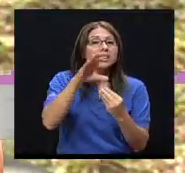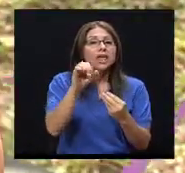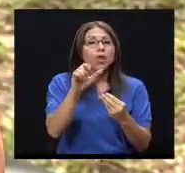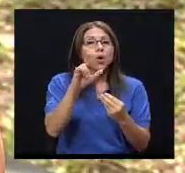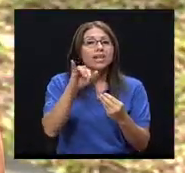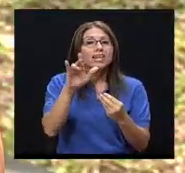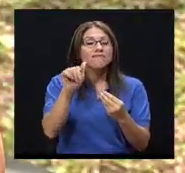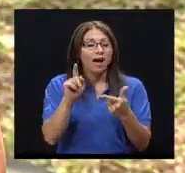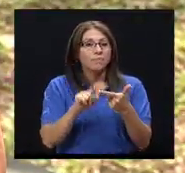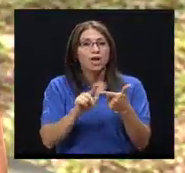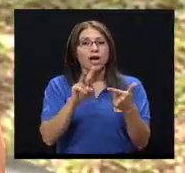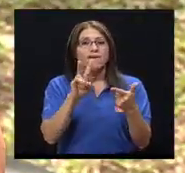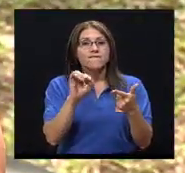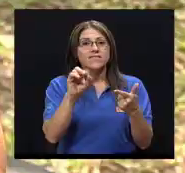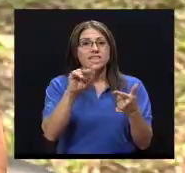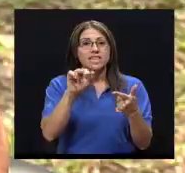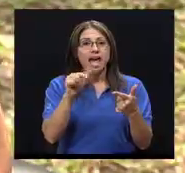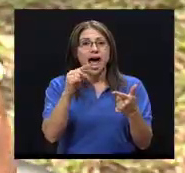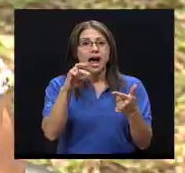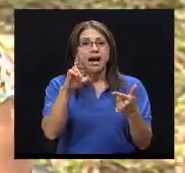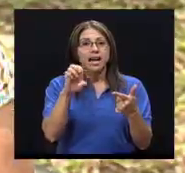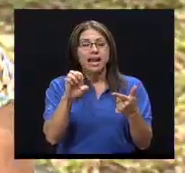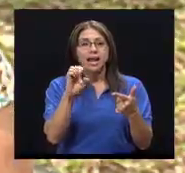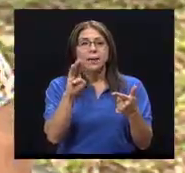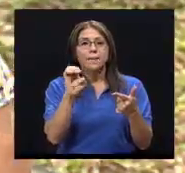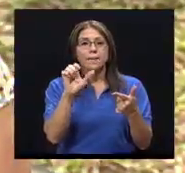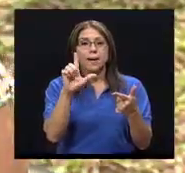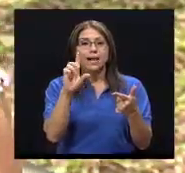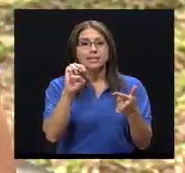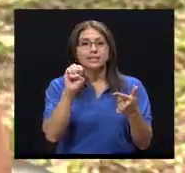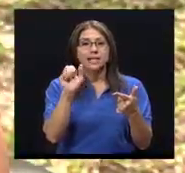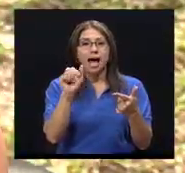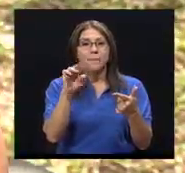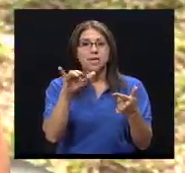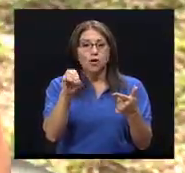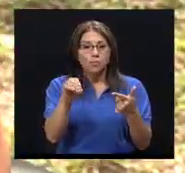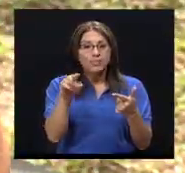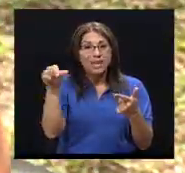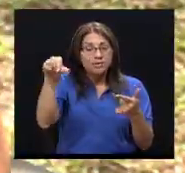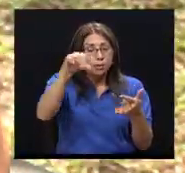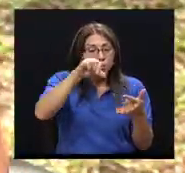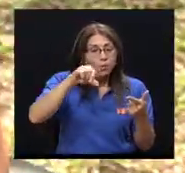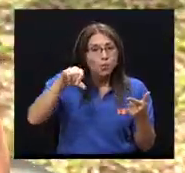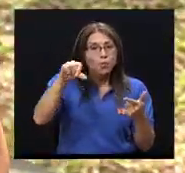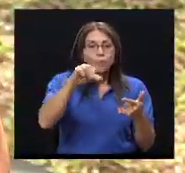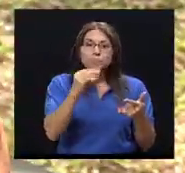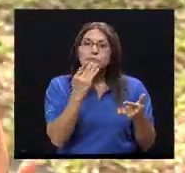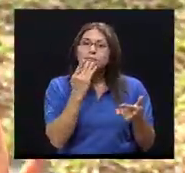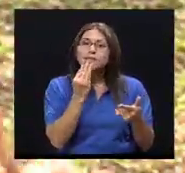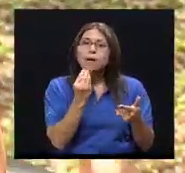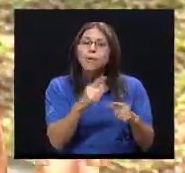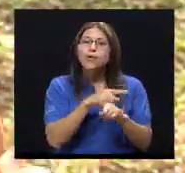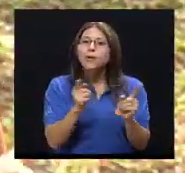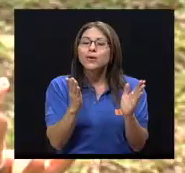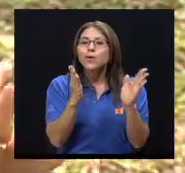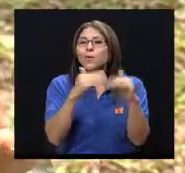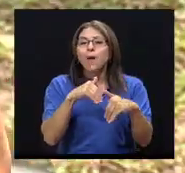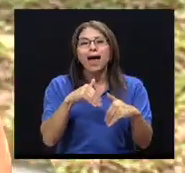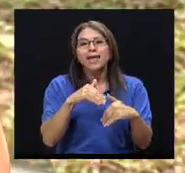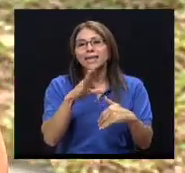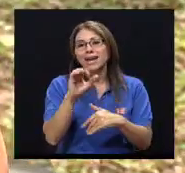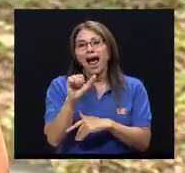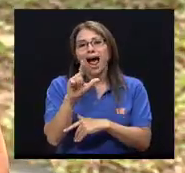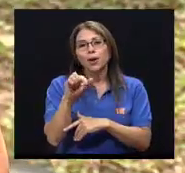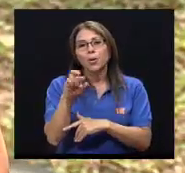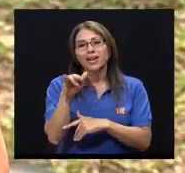vinagre balsámico. Estas opciones que le dan sabor, pero no le dan tanto contenido calórico a través de la